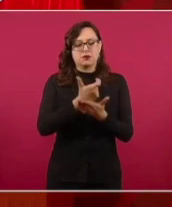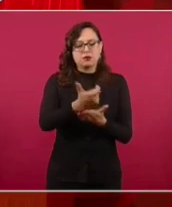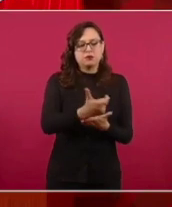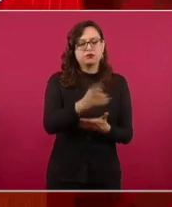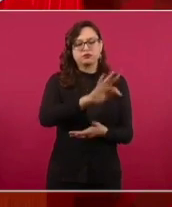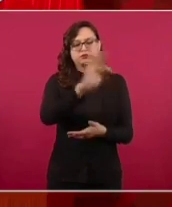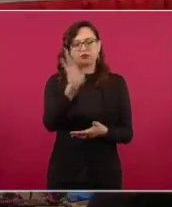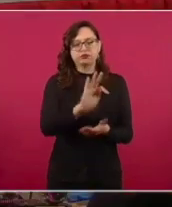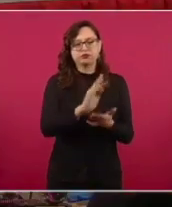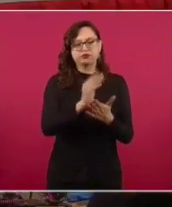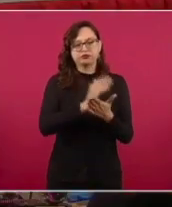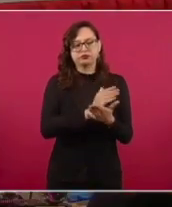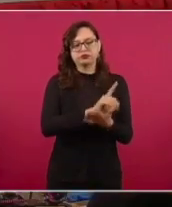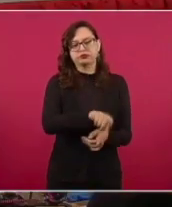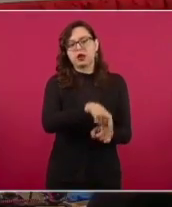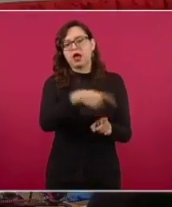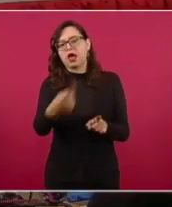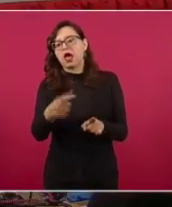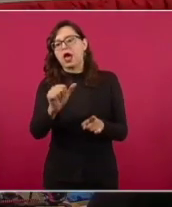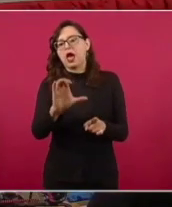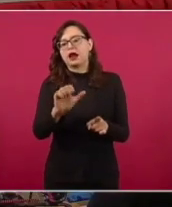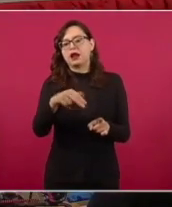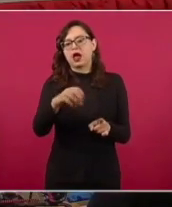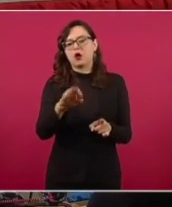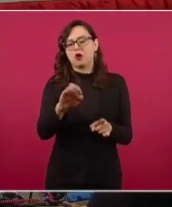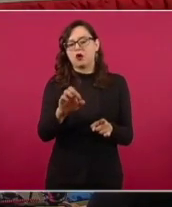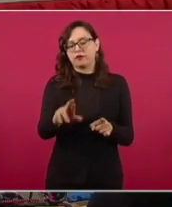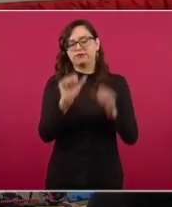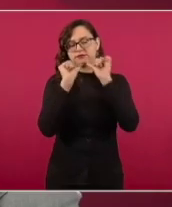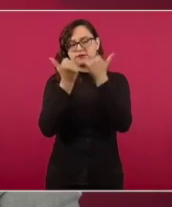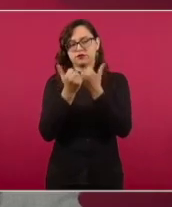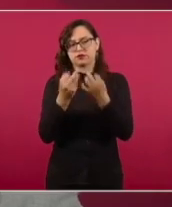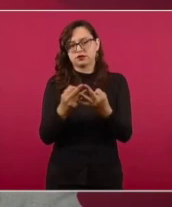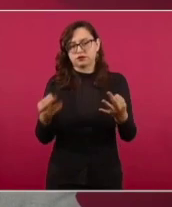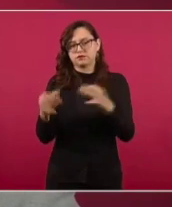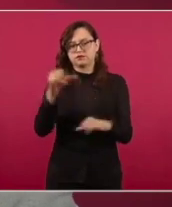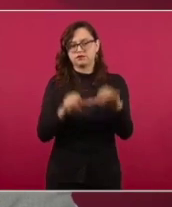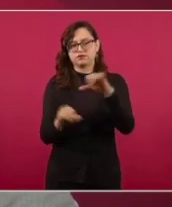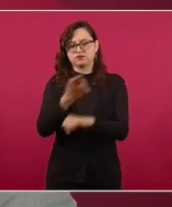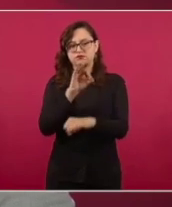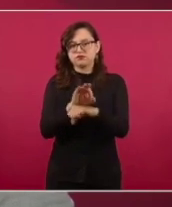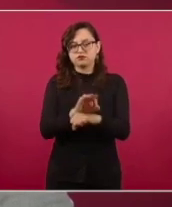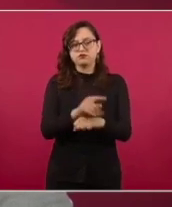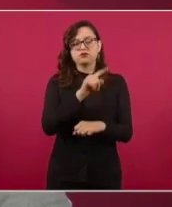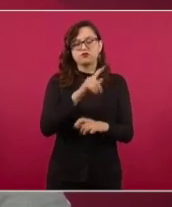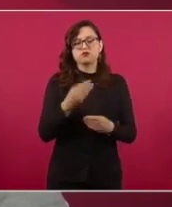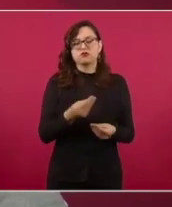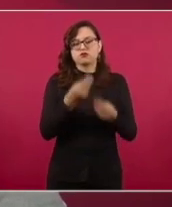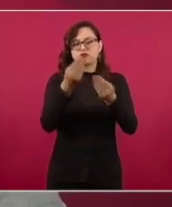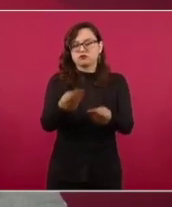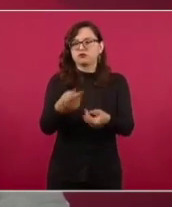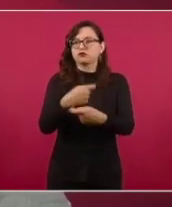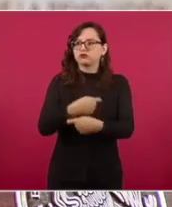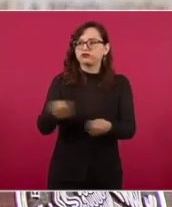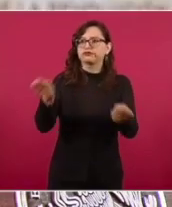a través de ANACOFER, que es la Asociación Nacional de Comercializadores de Fertilizante, se ha venido distribuyendo y llevamos